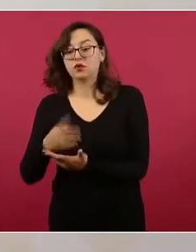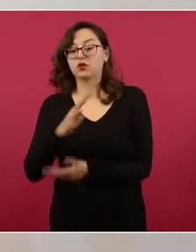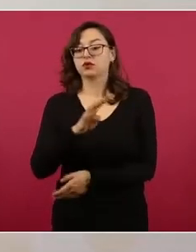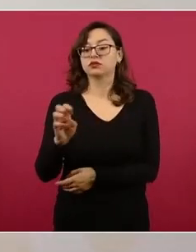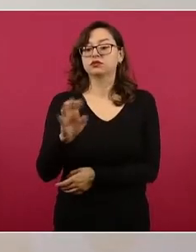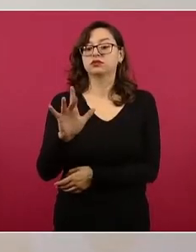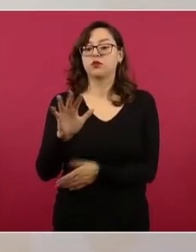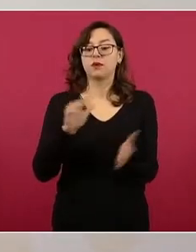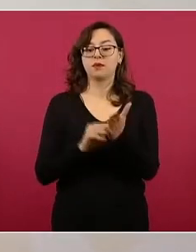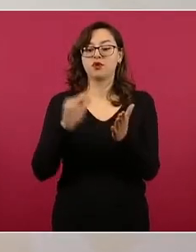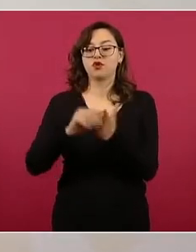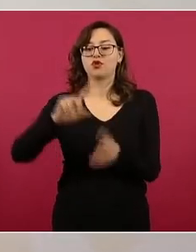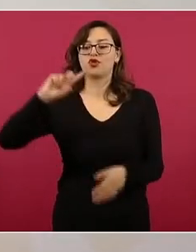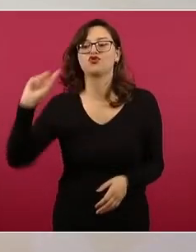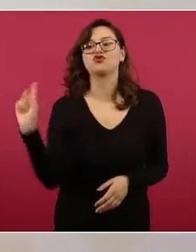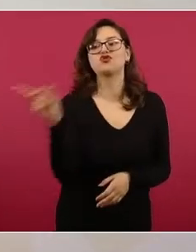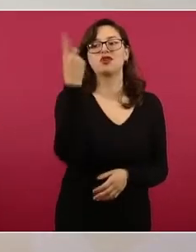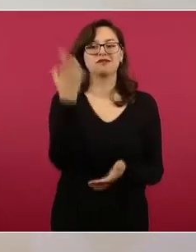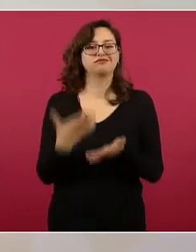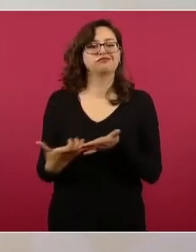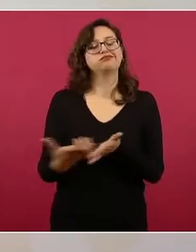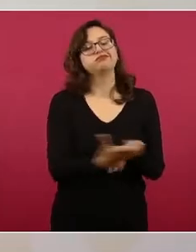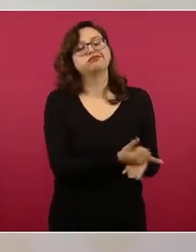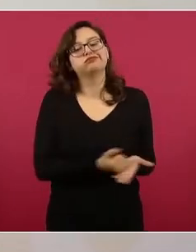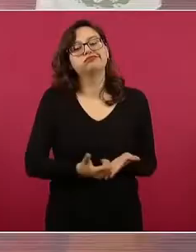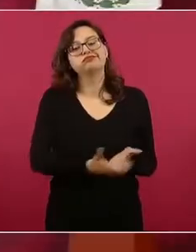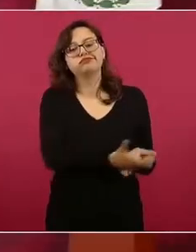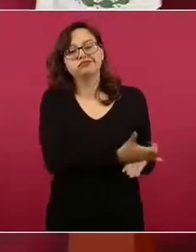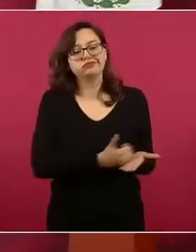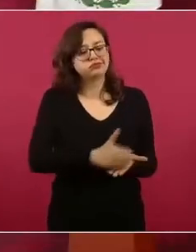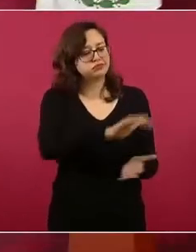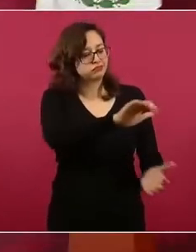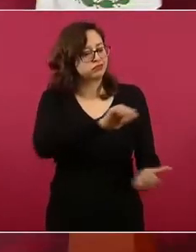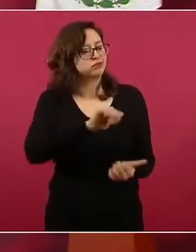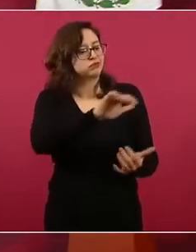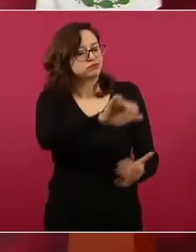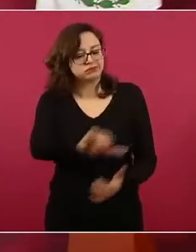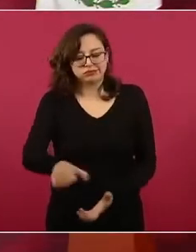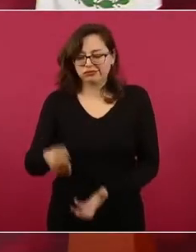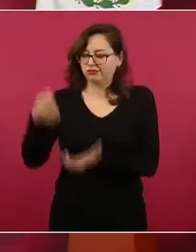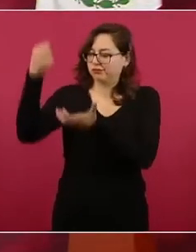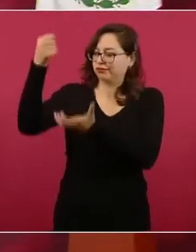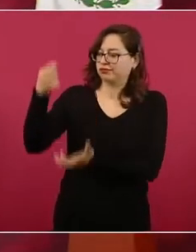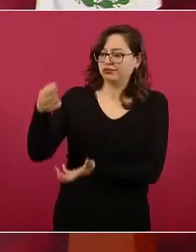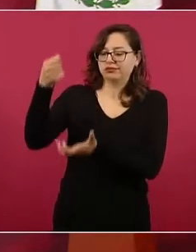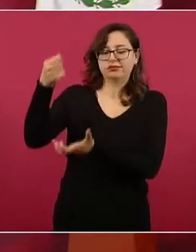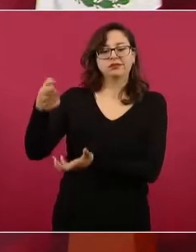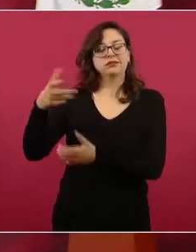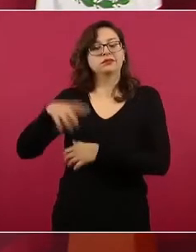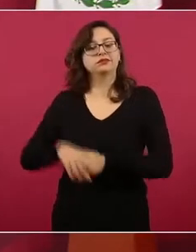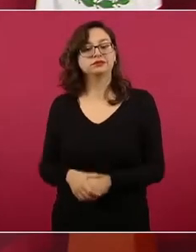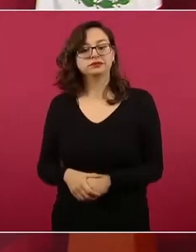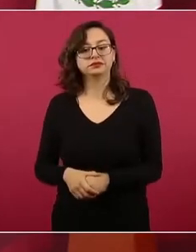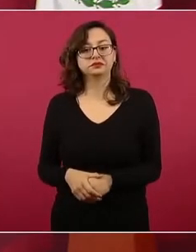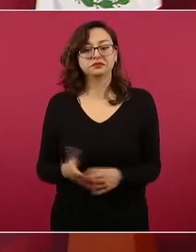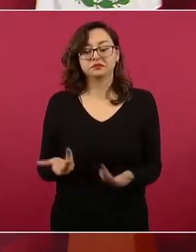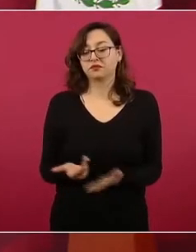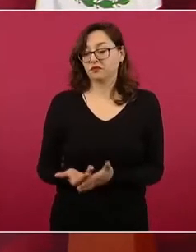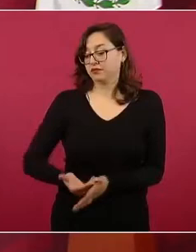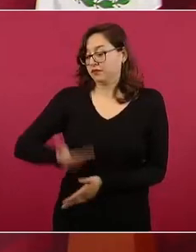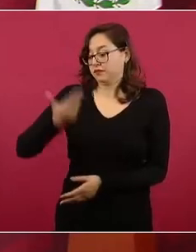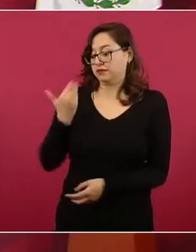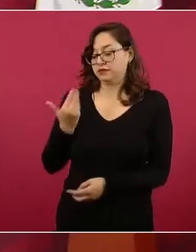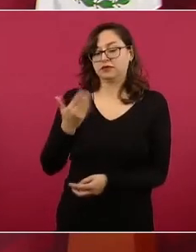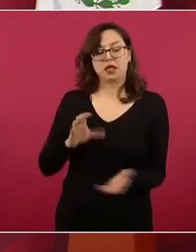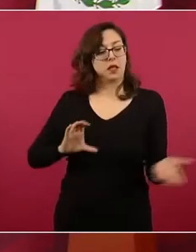tuvimos que pagar 600 millones de dólares. Ya estamos